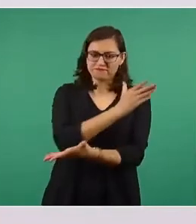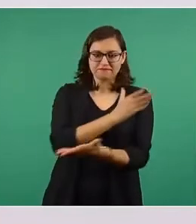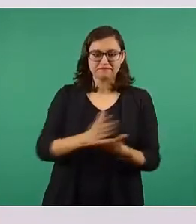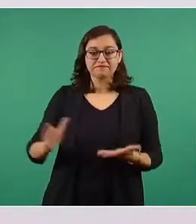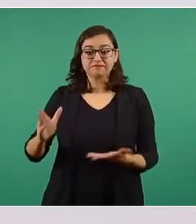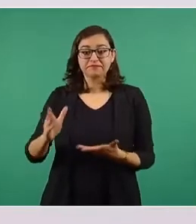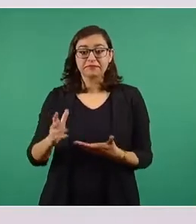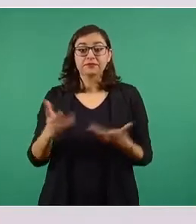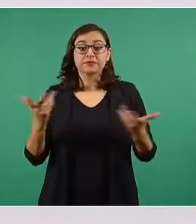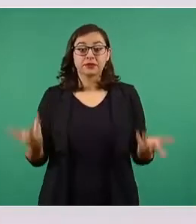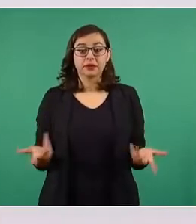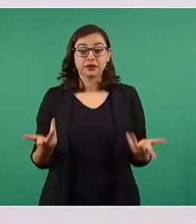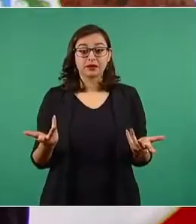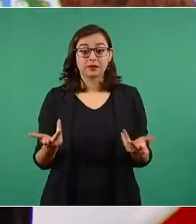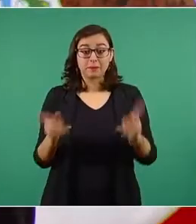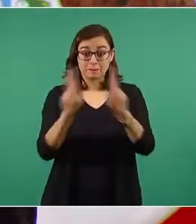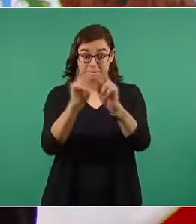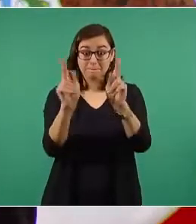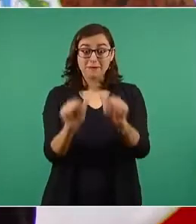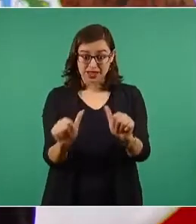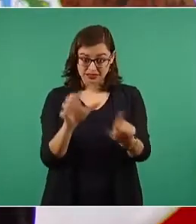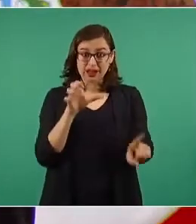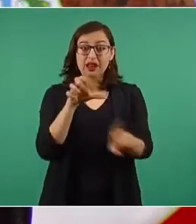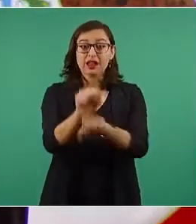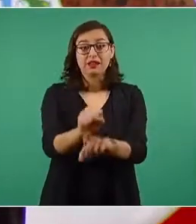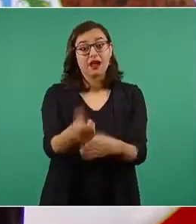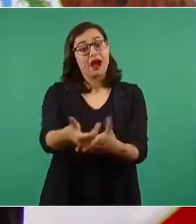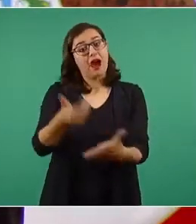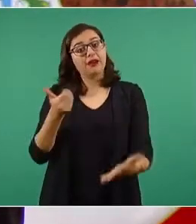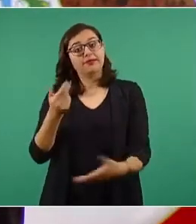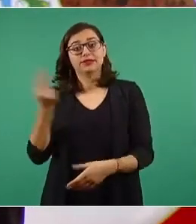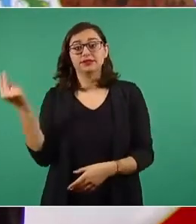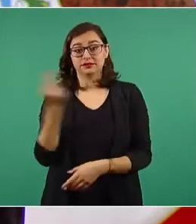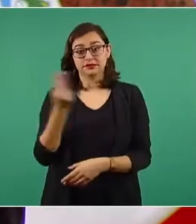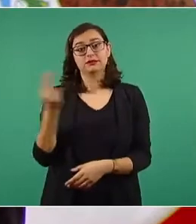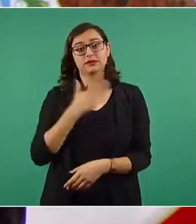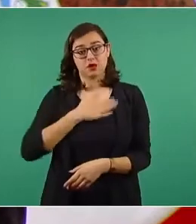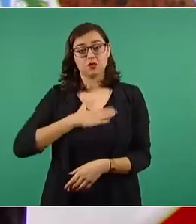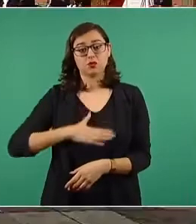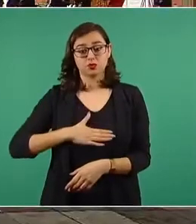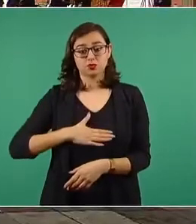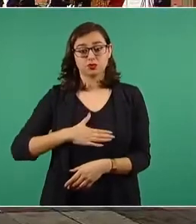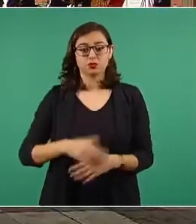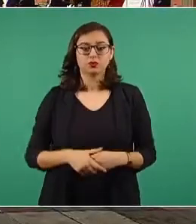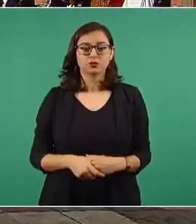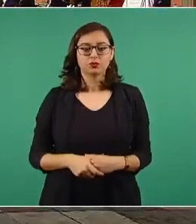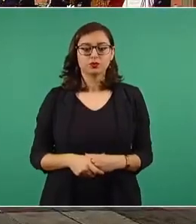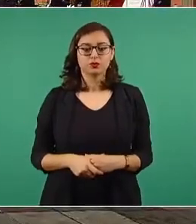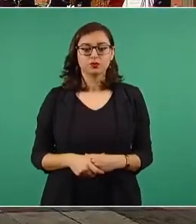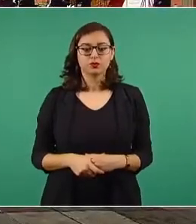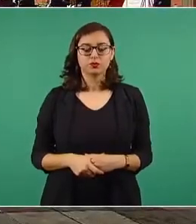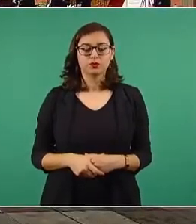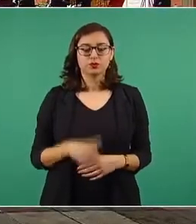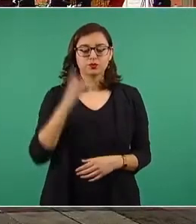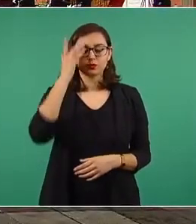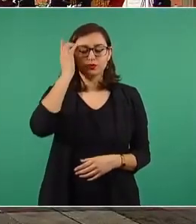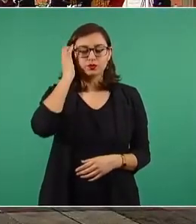criterio de que la paz es fruto de la justicia. De todas formas,